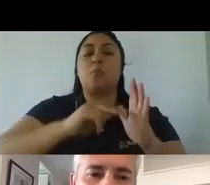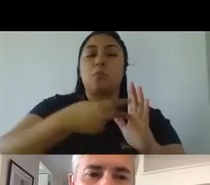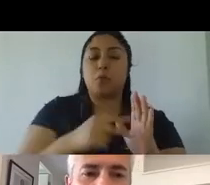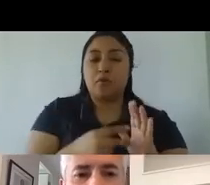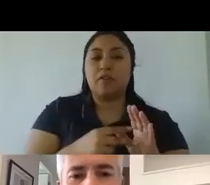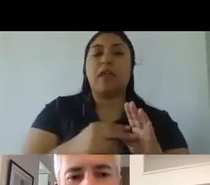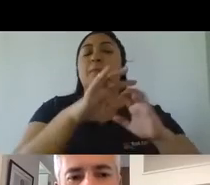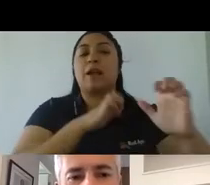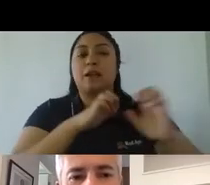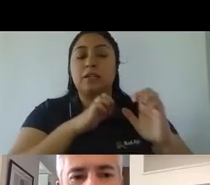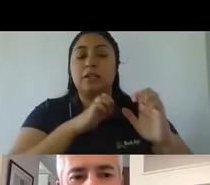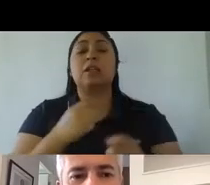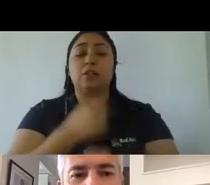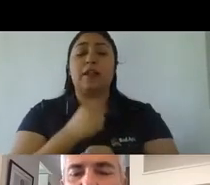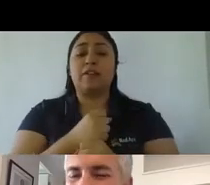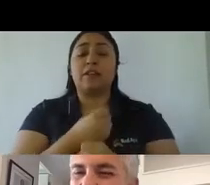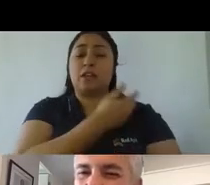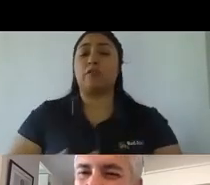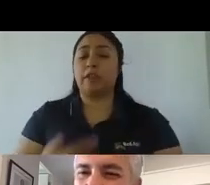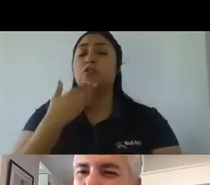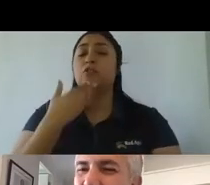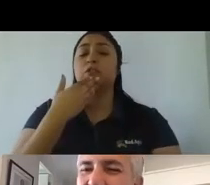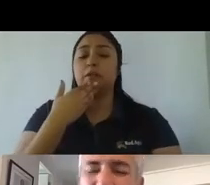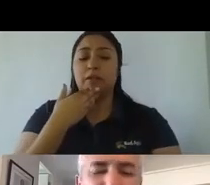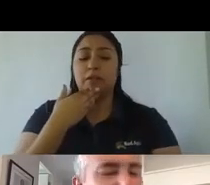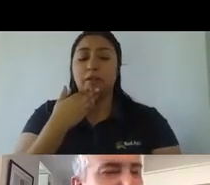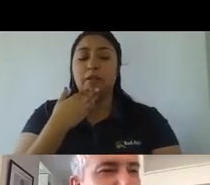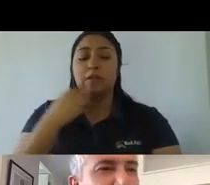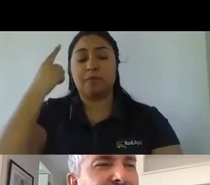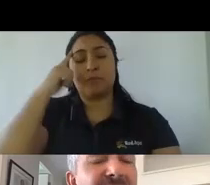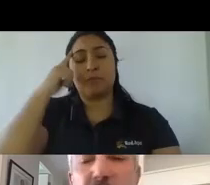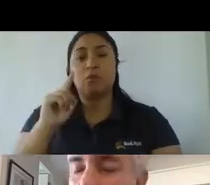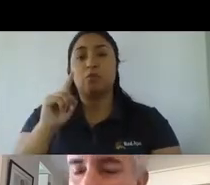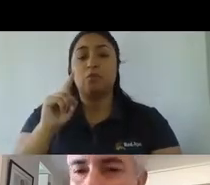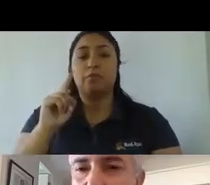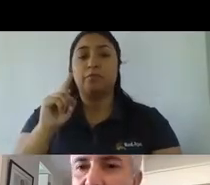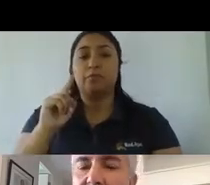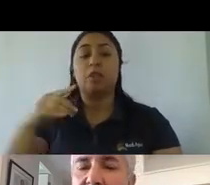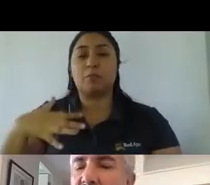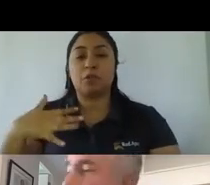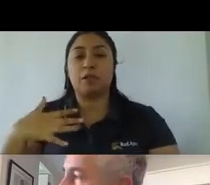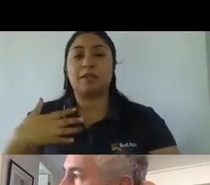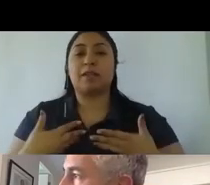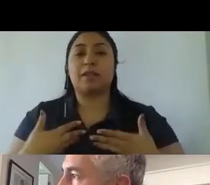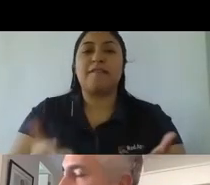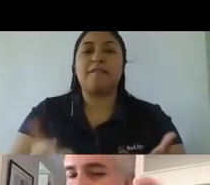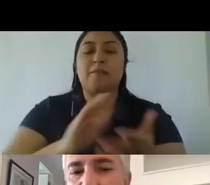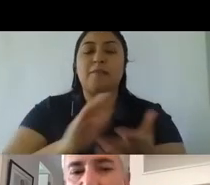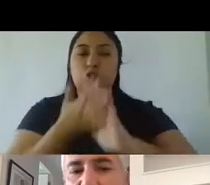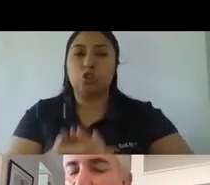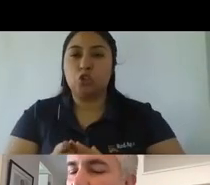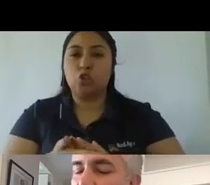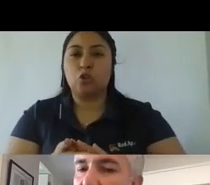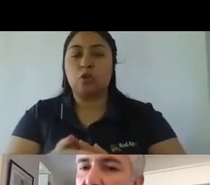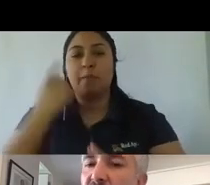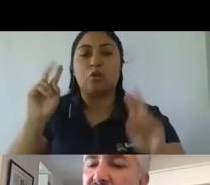algo sé pero básicamente como que nos entregamos todo ahí pero el tema es que